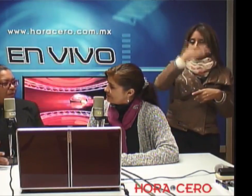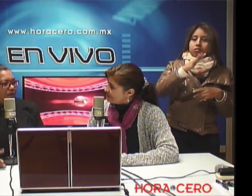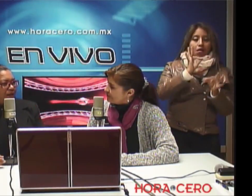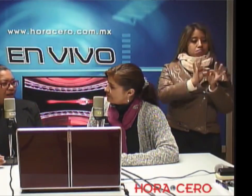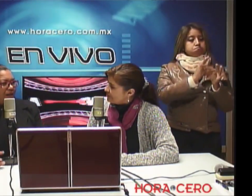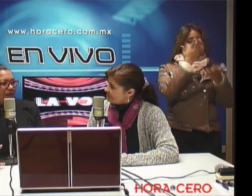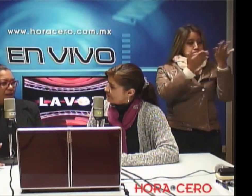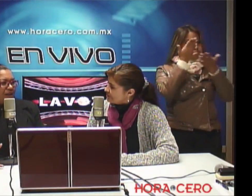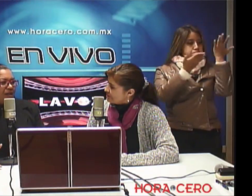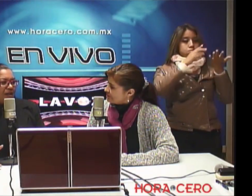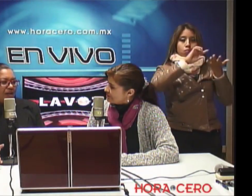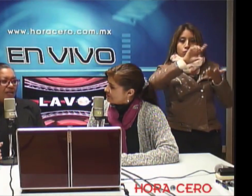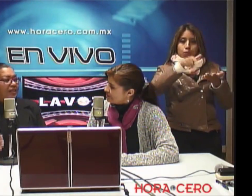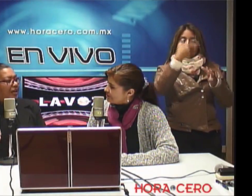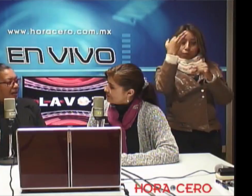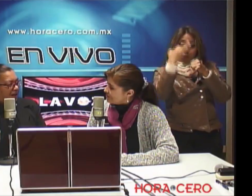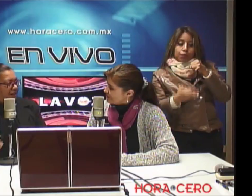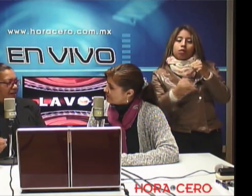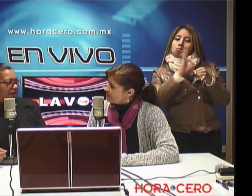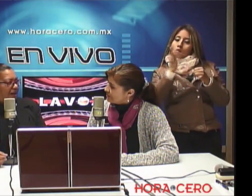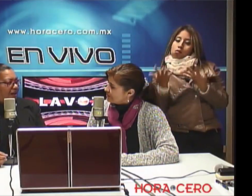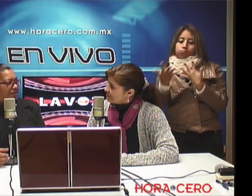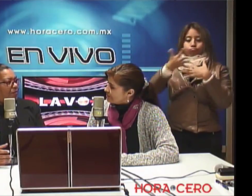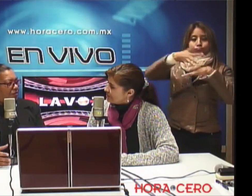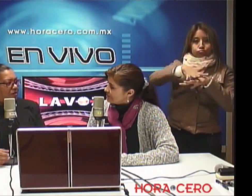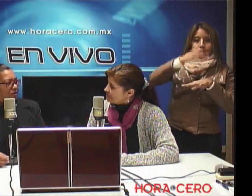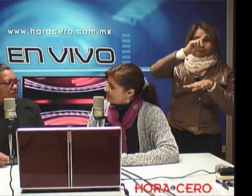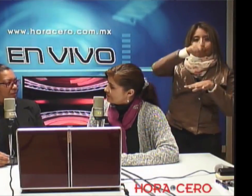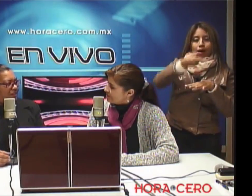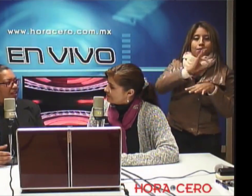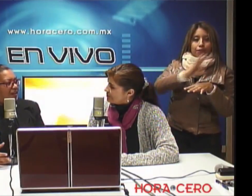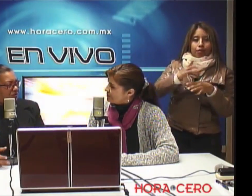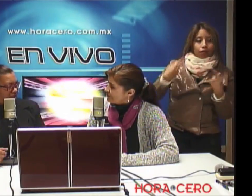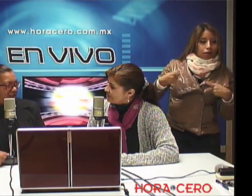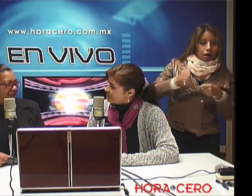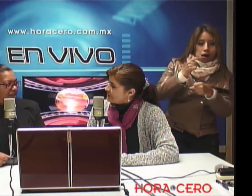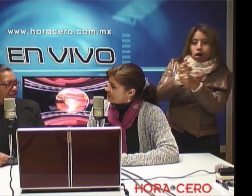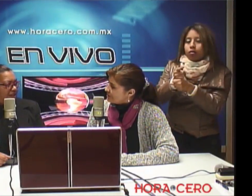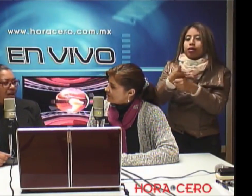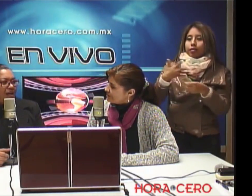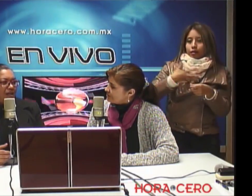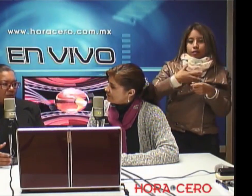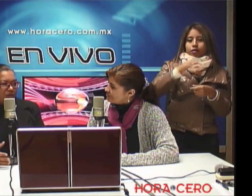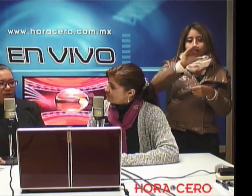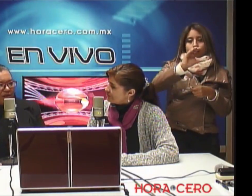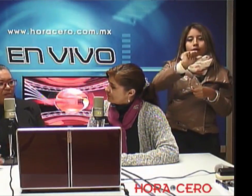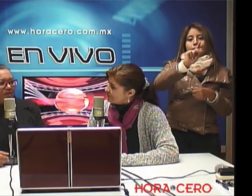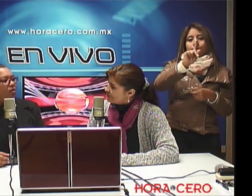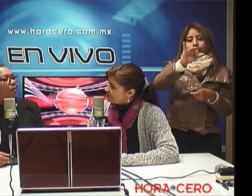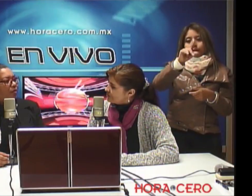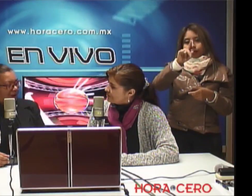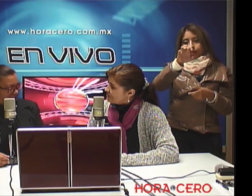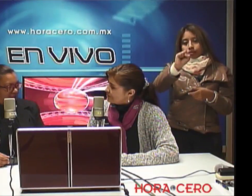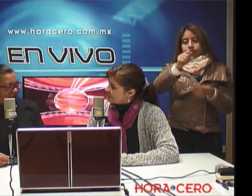poder integrar a esa persona con discapacidad a la sociedad, sí, incluso en